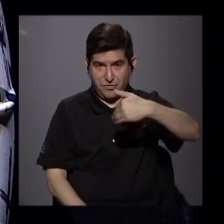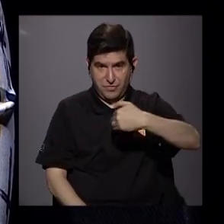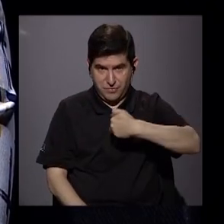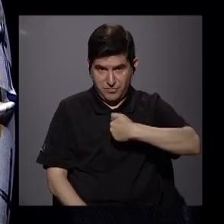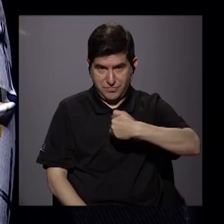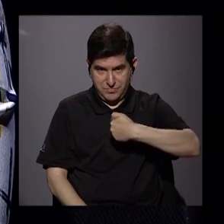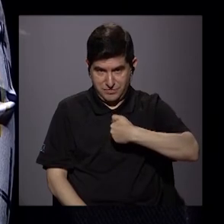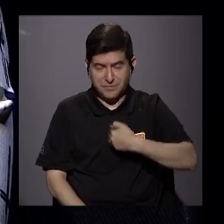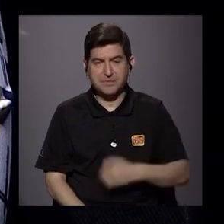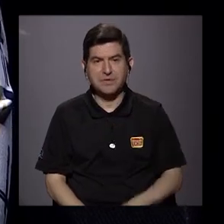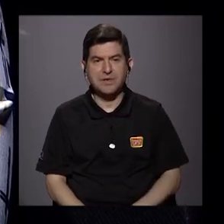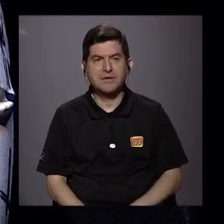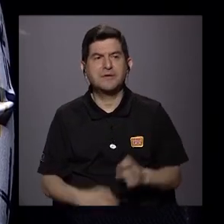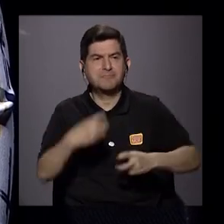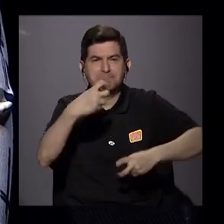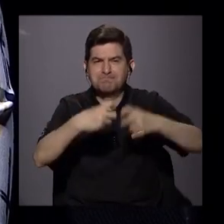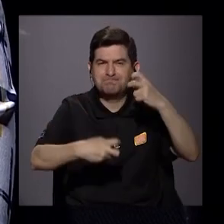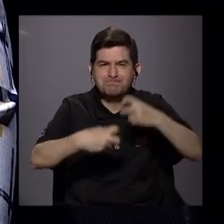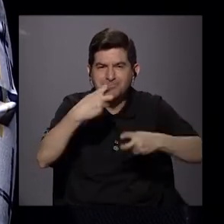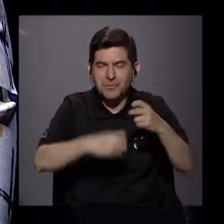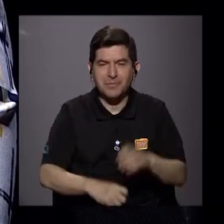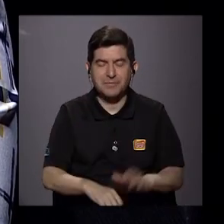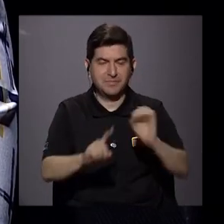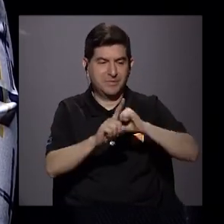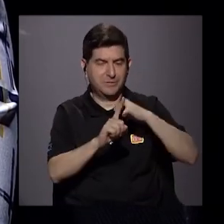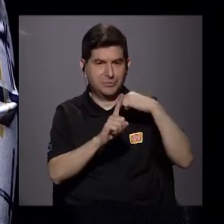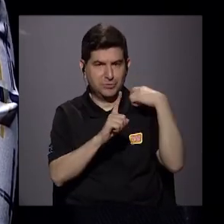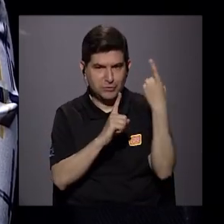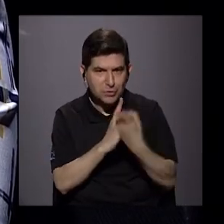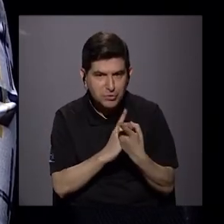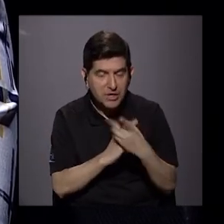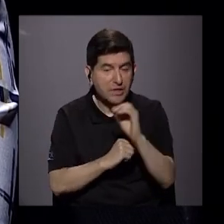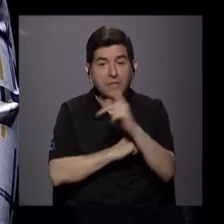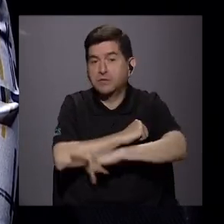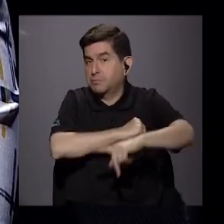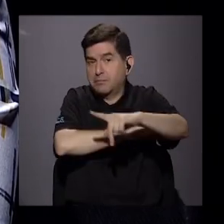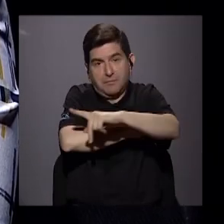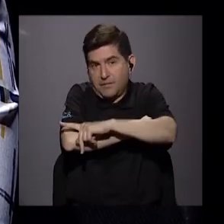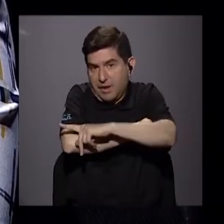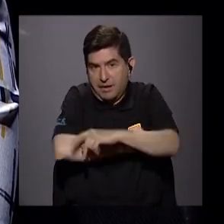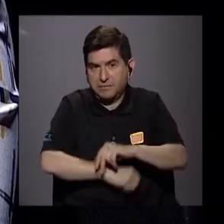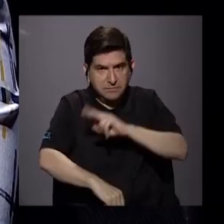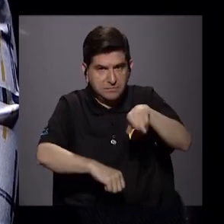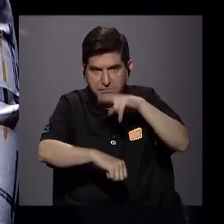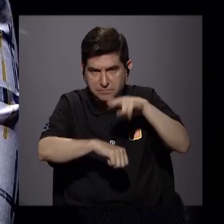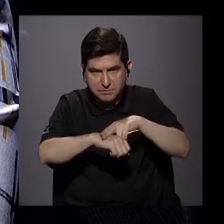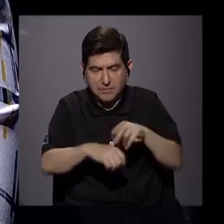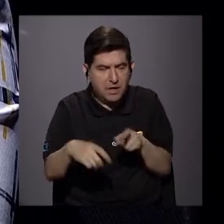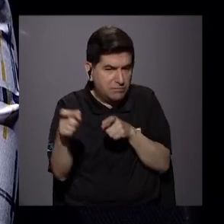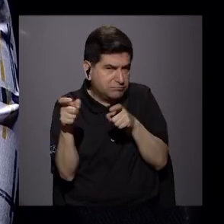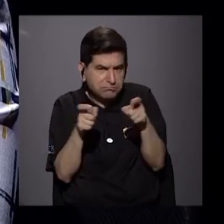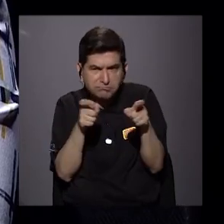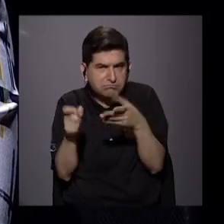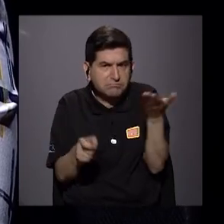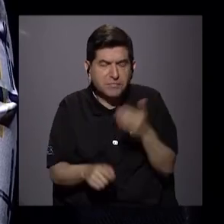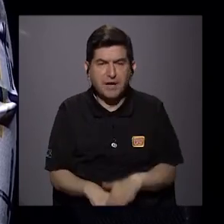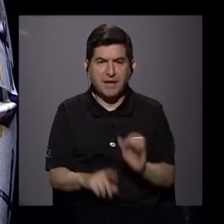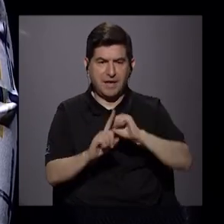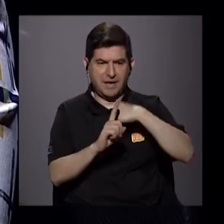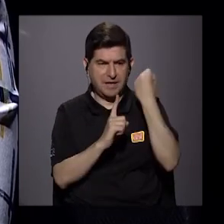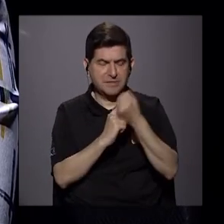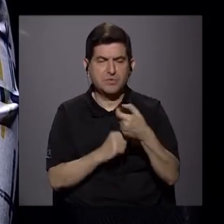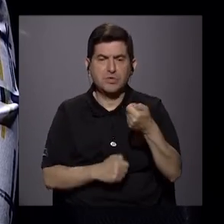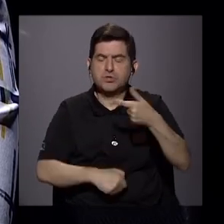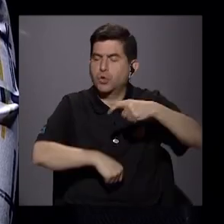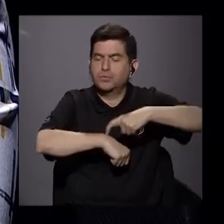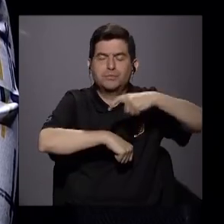el problema que la sociedad o el país por lo general se rige por acontecimientos de muy